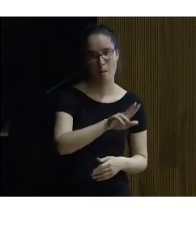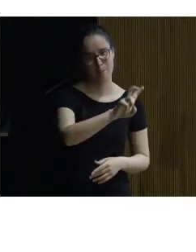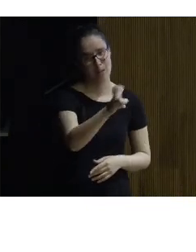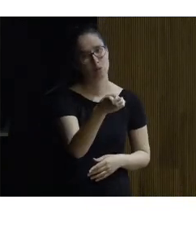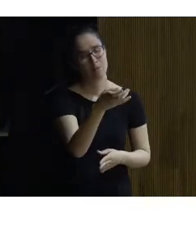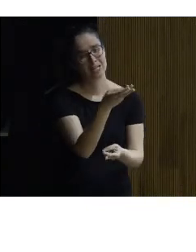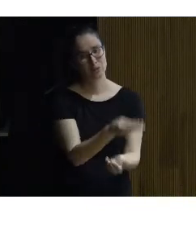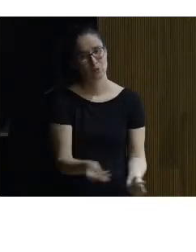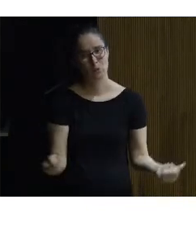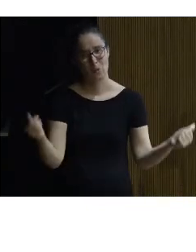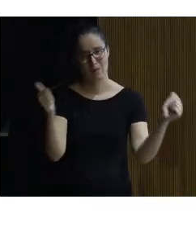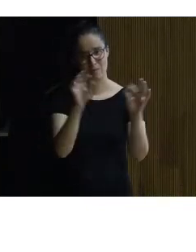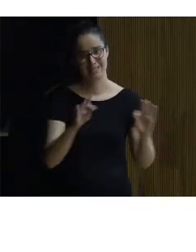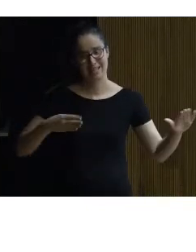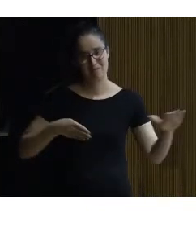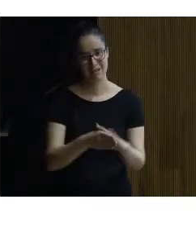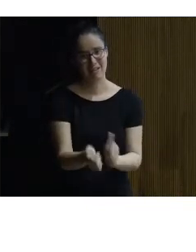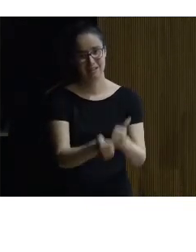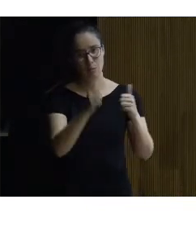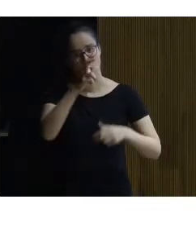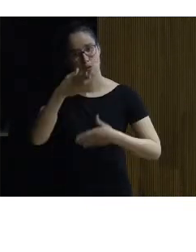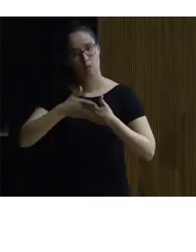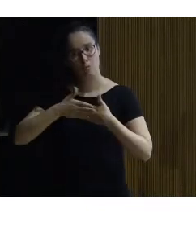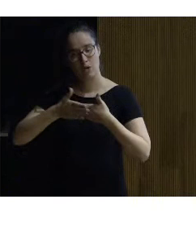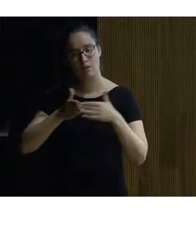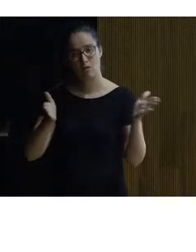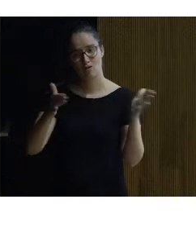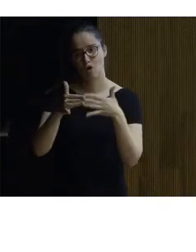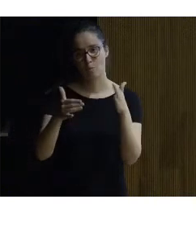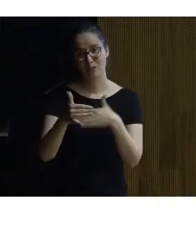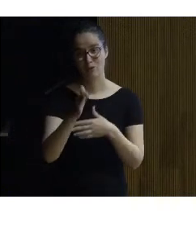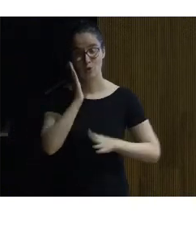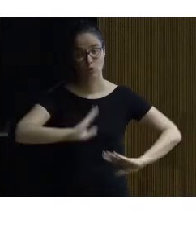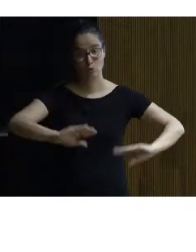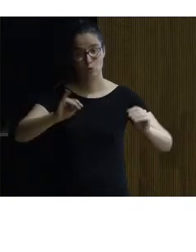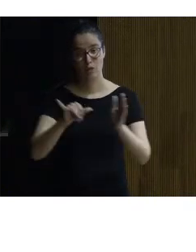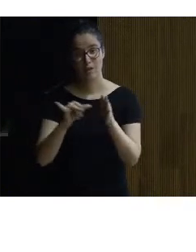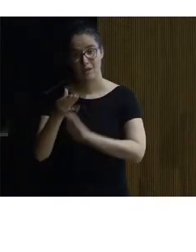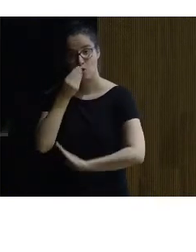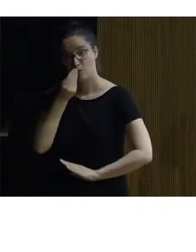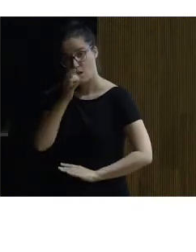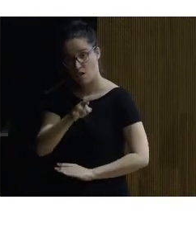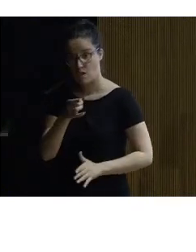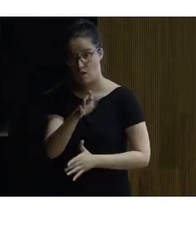rampa suave por la otra puerta del palacio pegada entre su dormitorio y el comedor